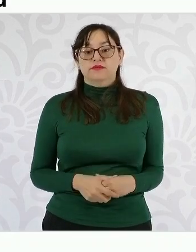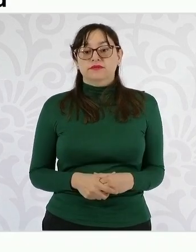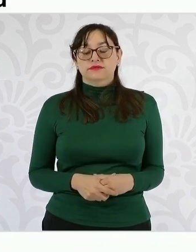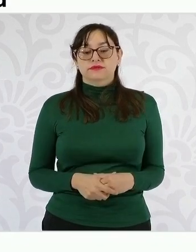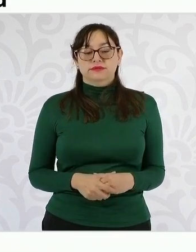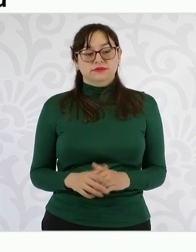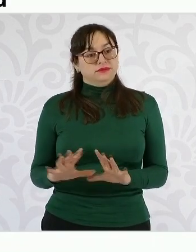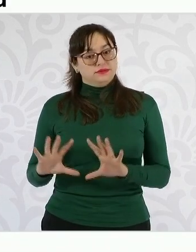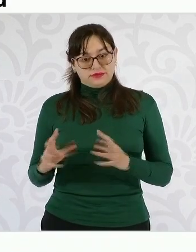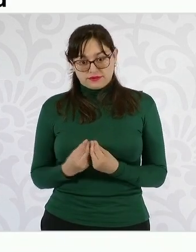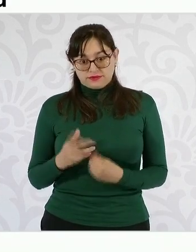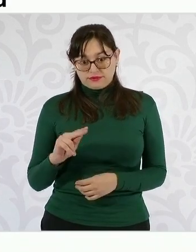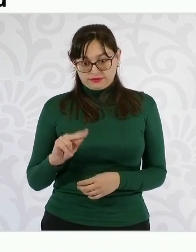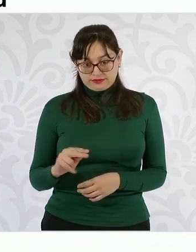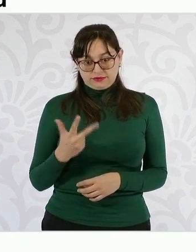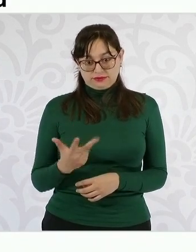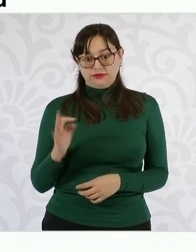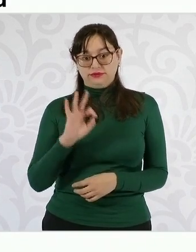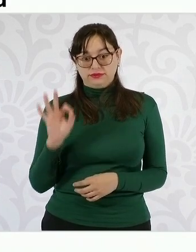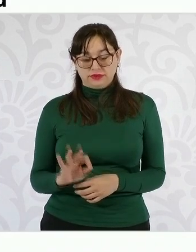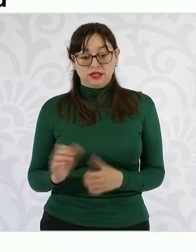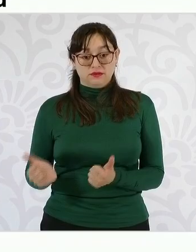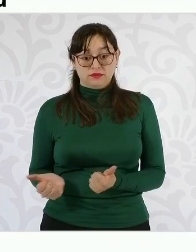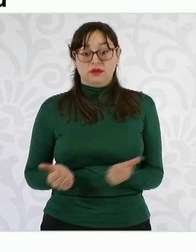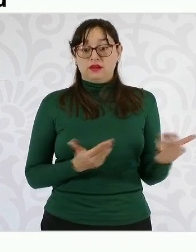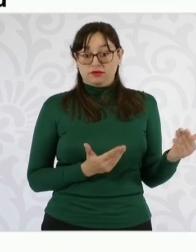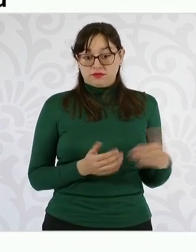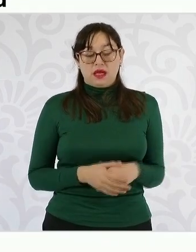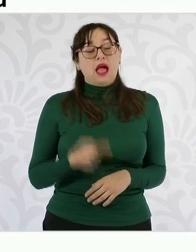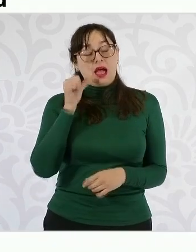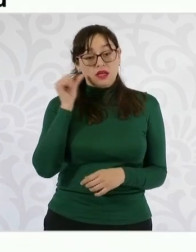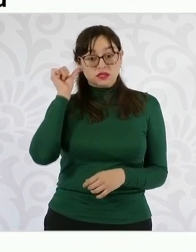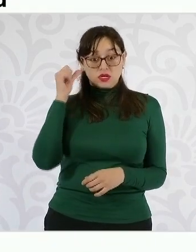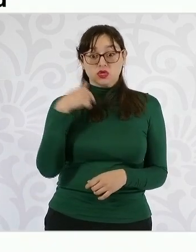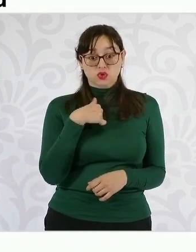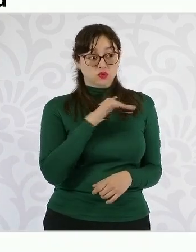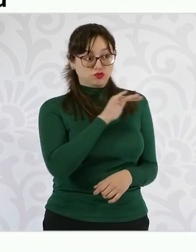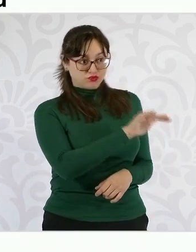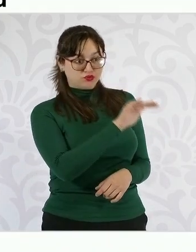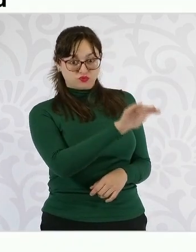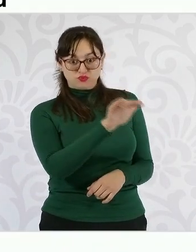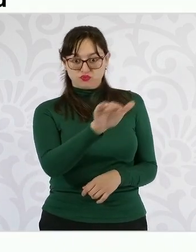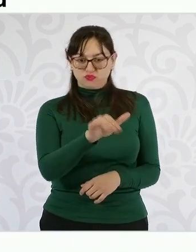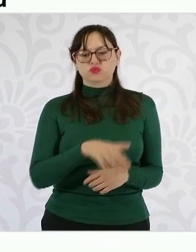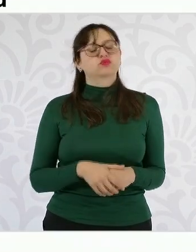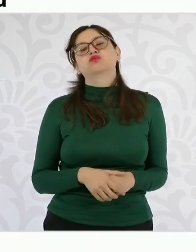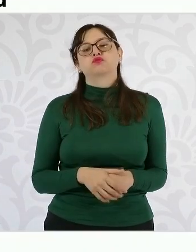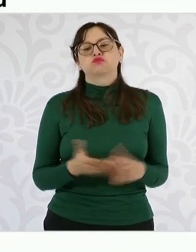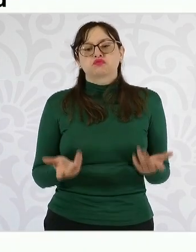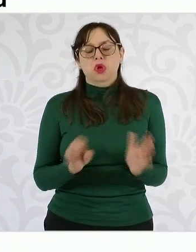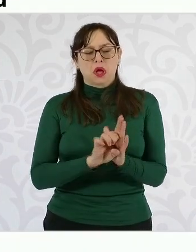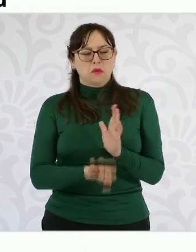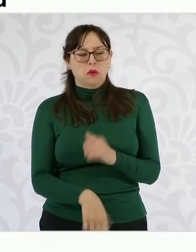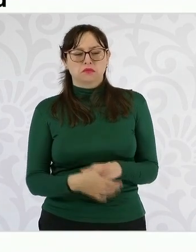Todas ellas… Ojo, esto se los pregunté ayer. ¿Cuál sería el impacto de una tarifa